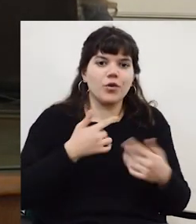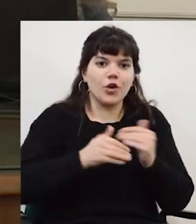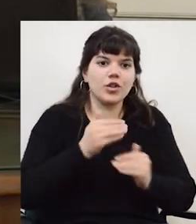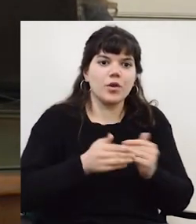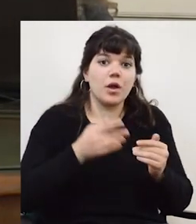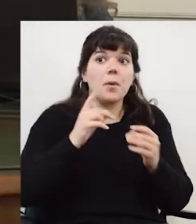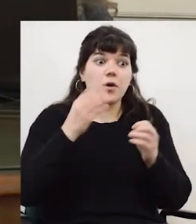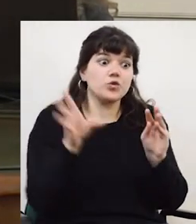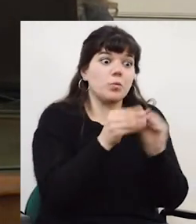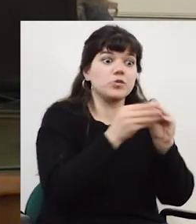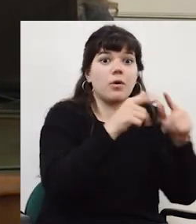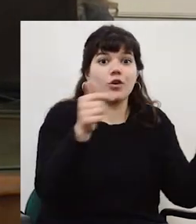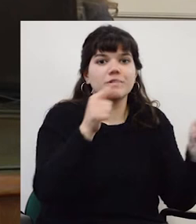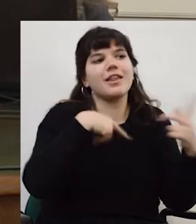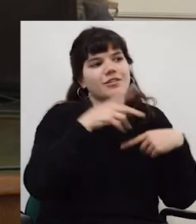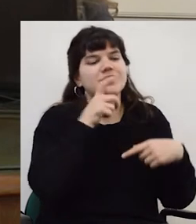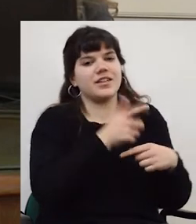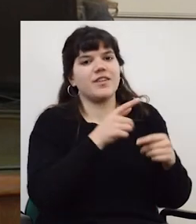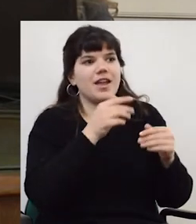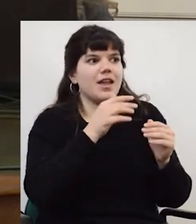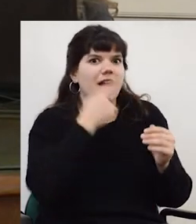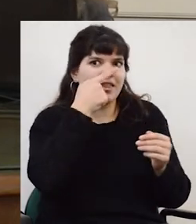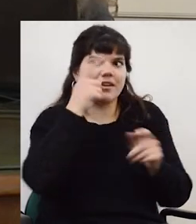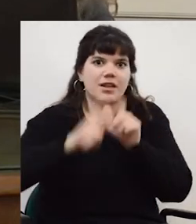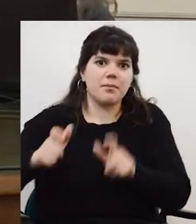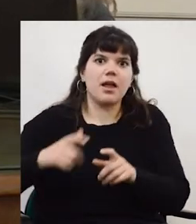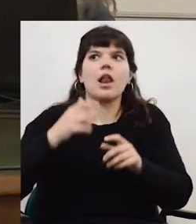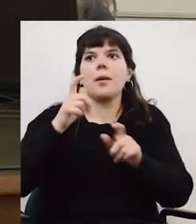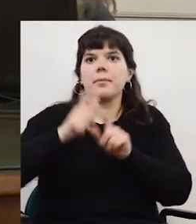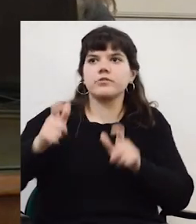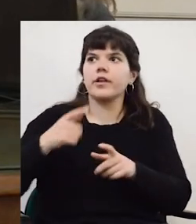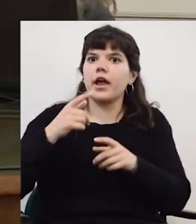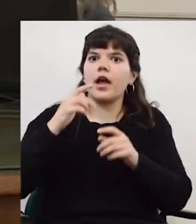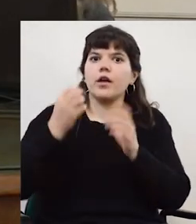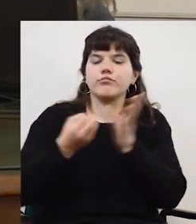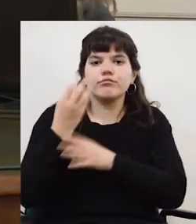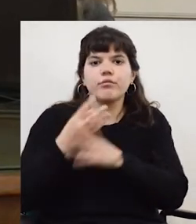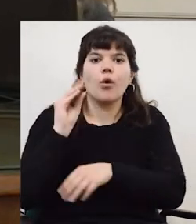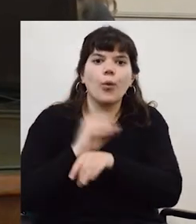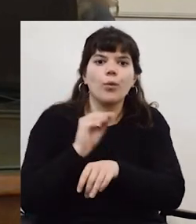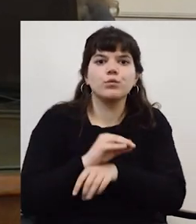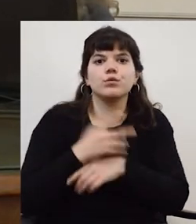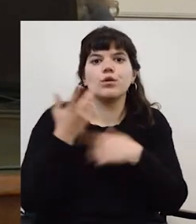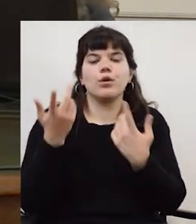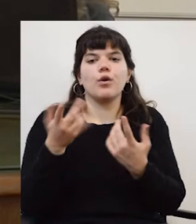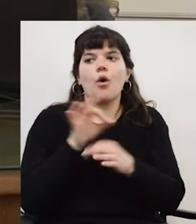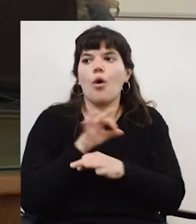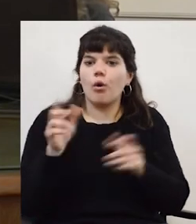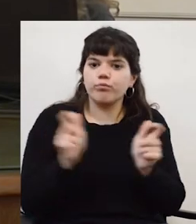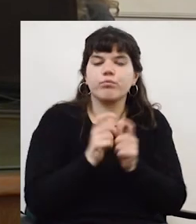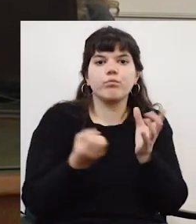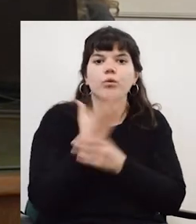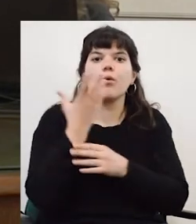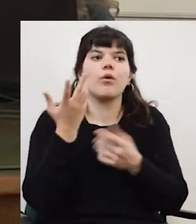se siguen sumando cosas que la gente sigue organizando cursos juntas armando reuniones